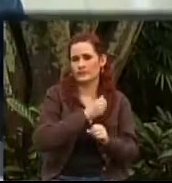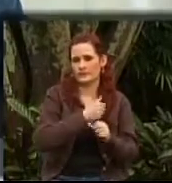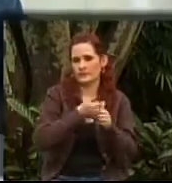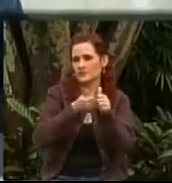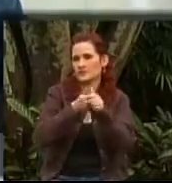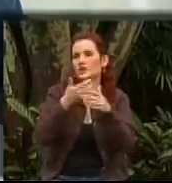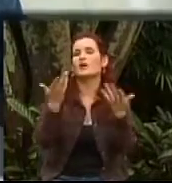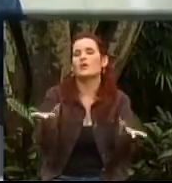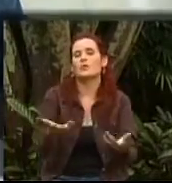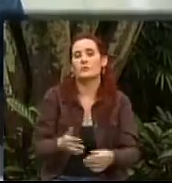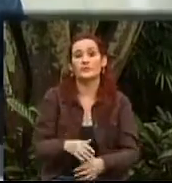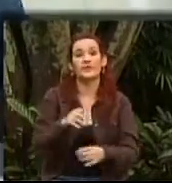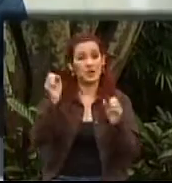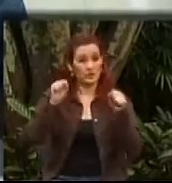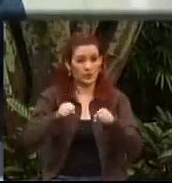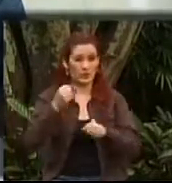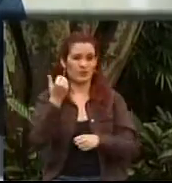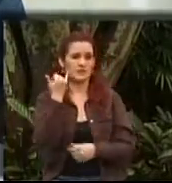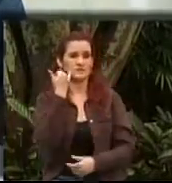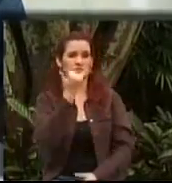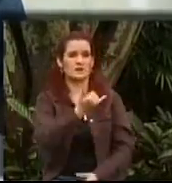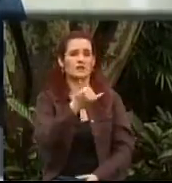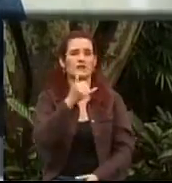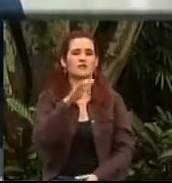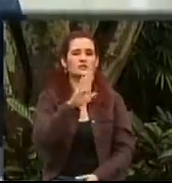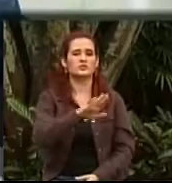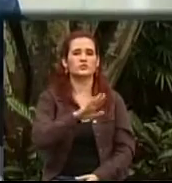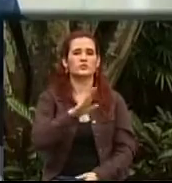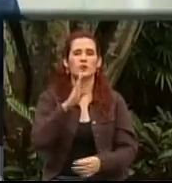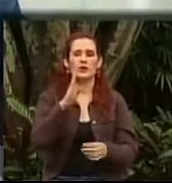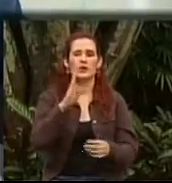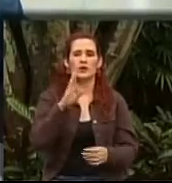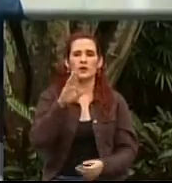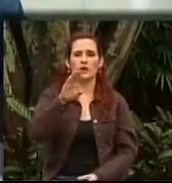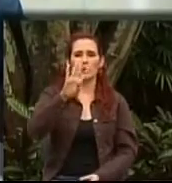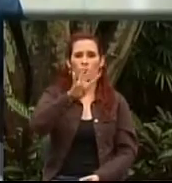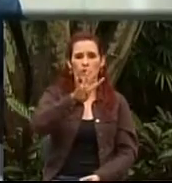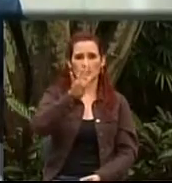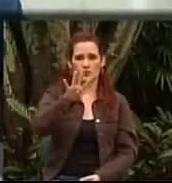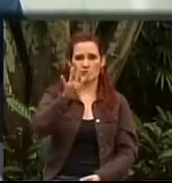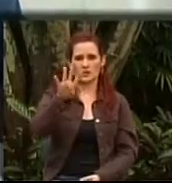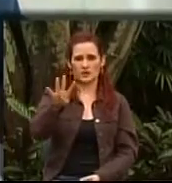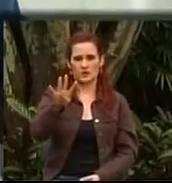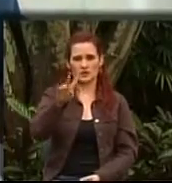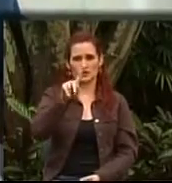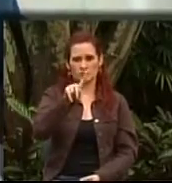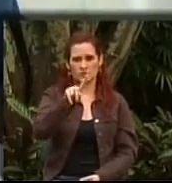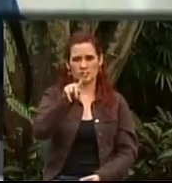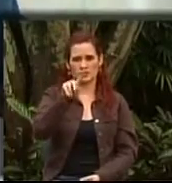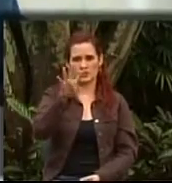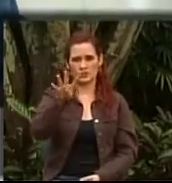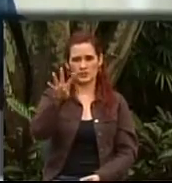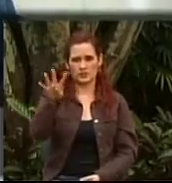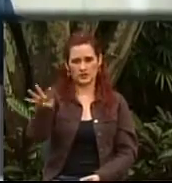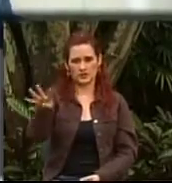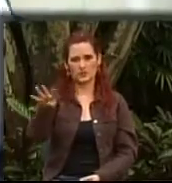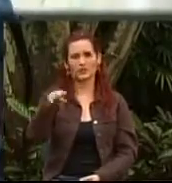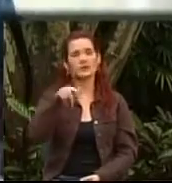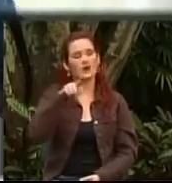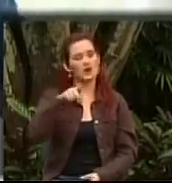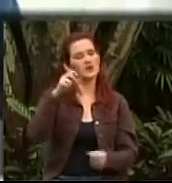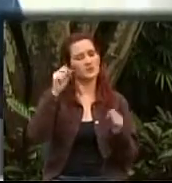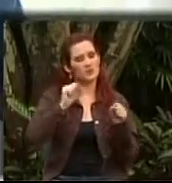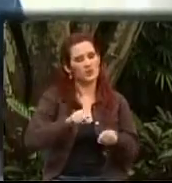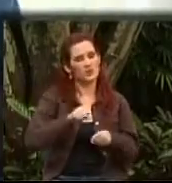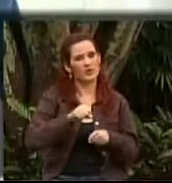Bueno, se pueden comunicar a la línea de atención, a la línea única que es 444-144 y de allí le